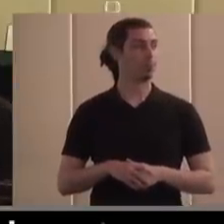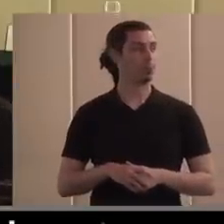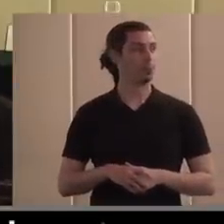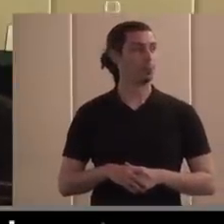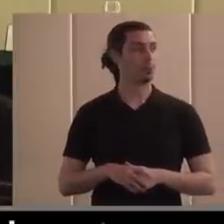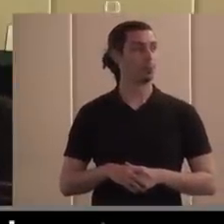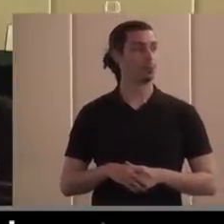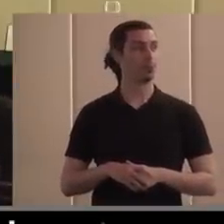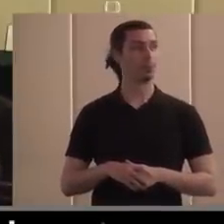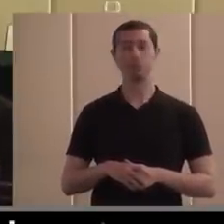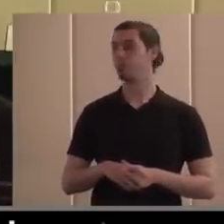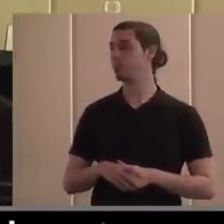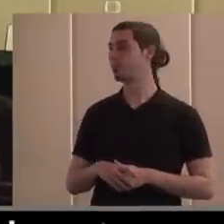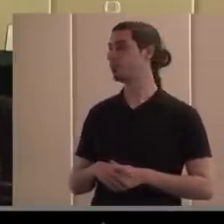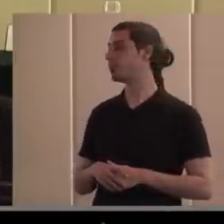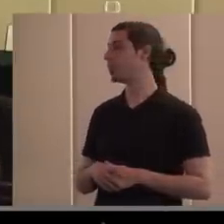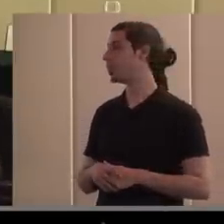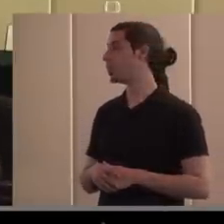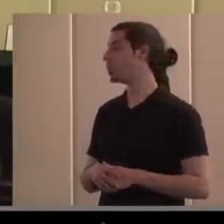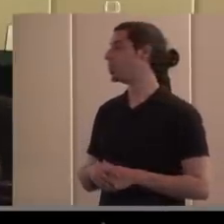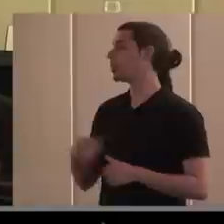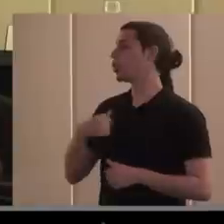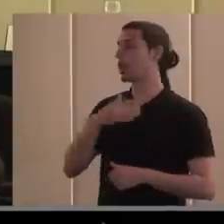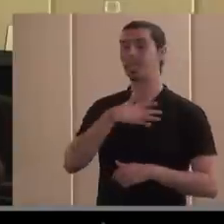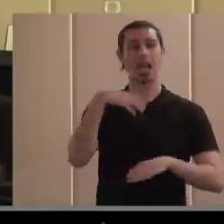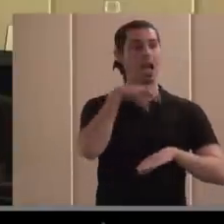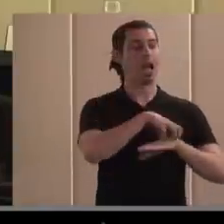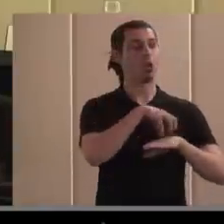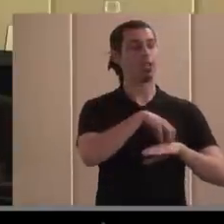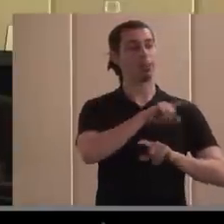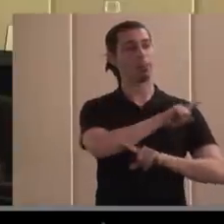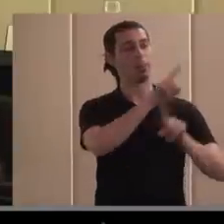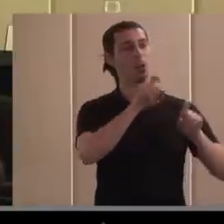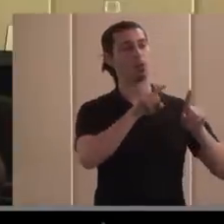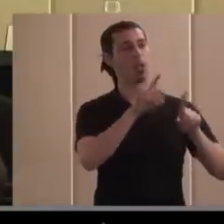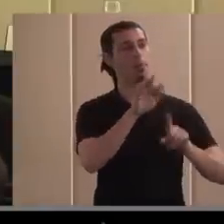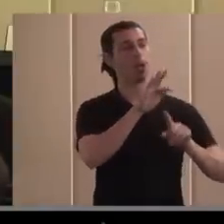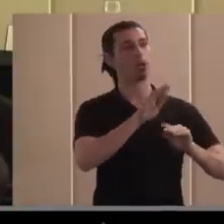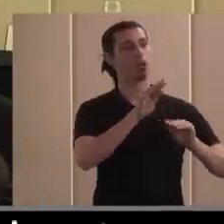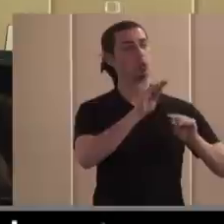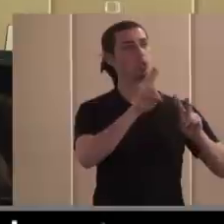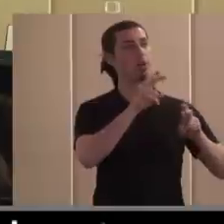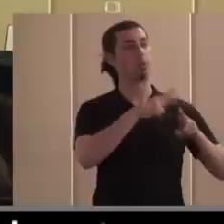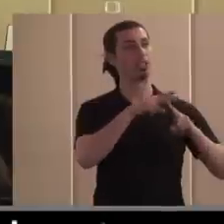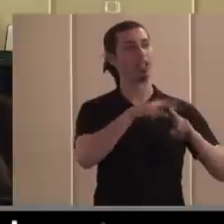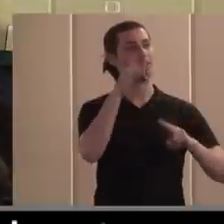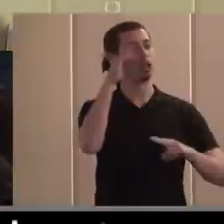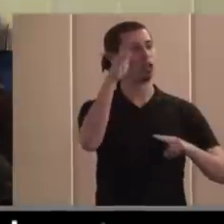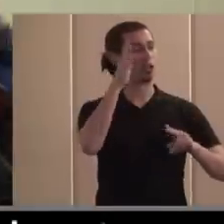yo quería preguntarle a Luis y sobre todo en su faceta político-filosófica